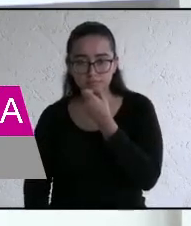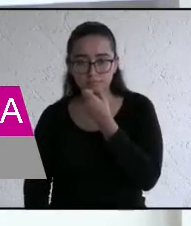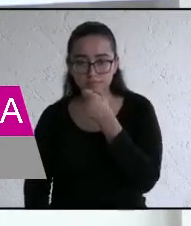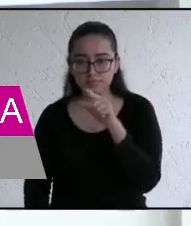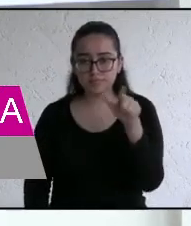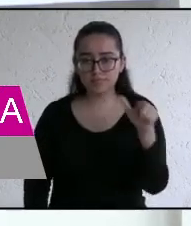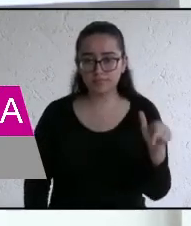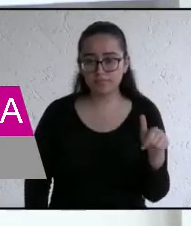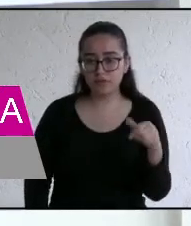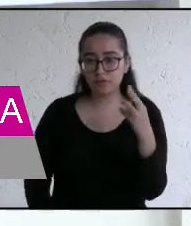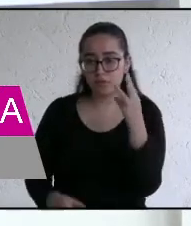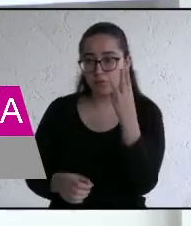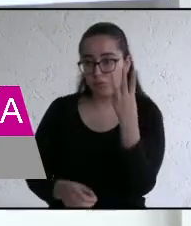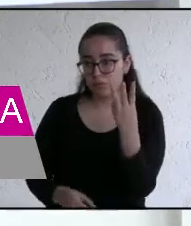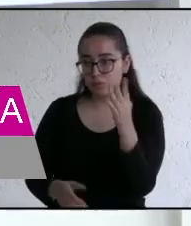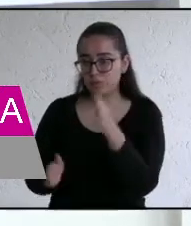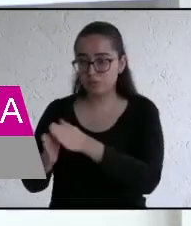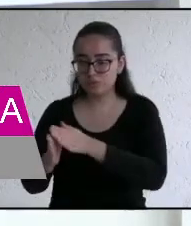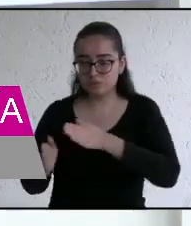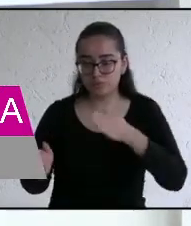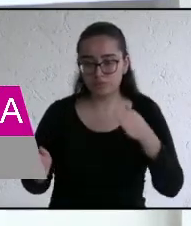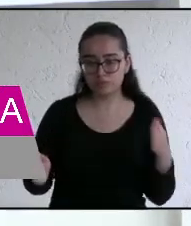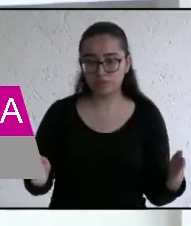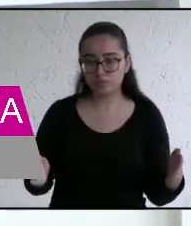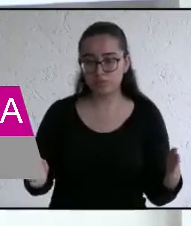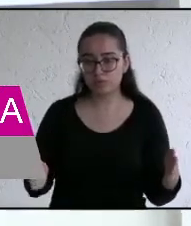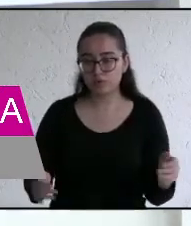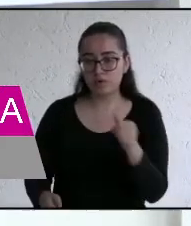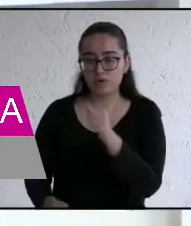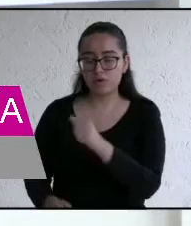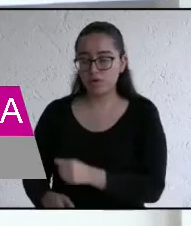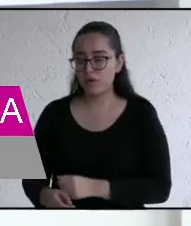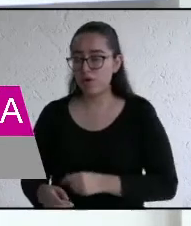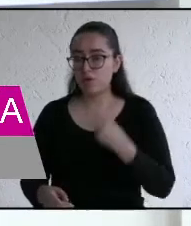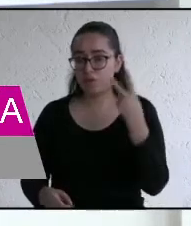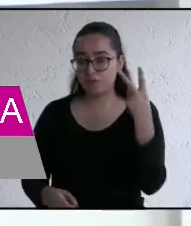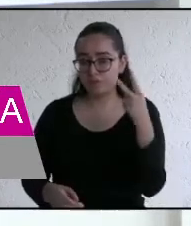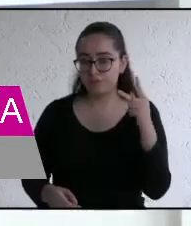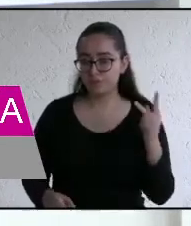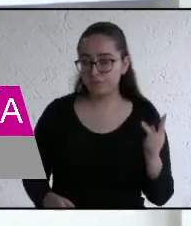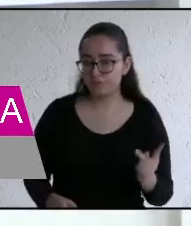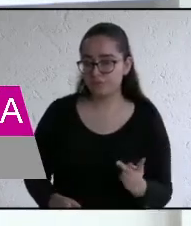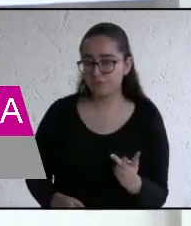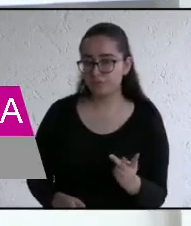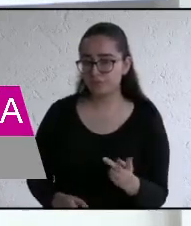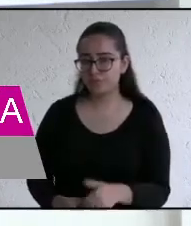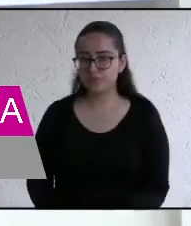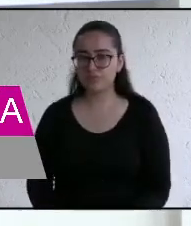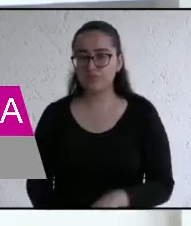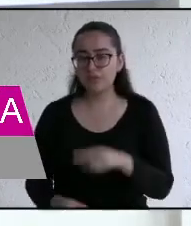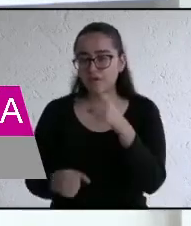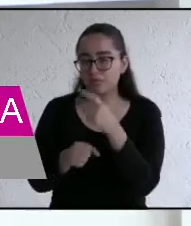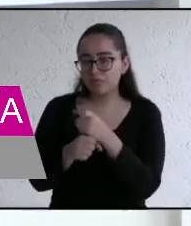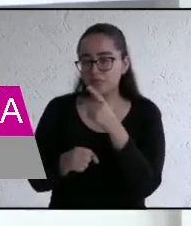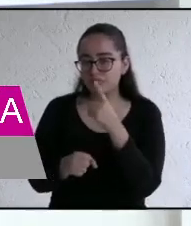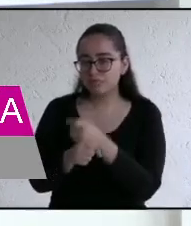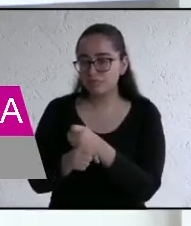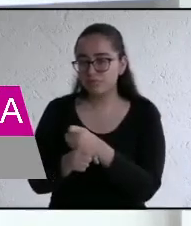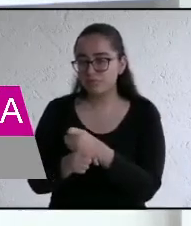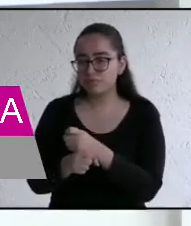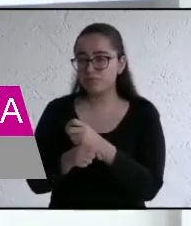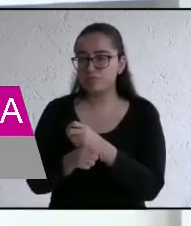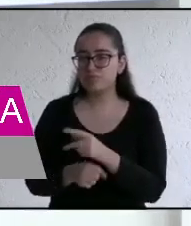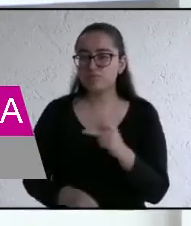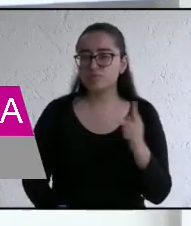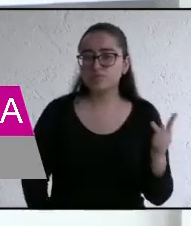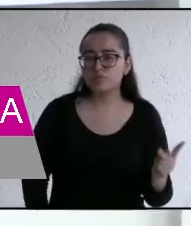vendrán tres bloques. Cada uno cuenta con dos segmentos. En el primer segmento, se realizará una pregunta referente